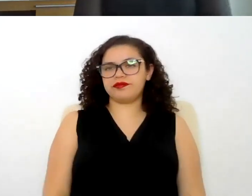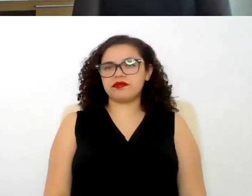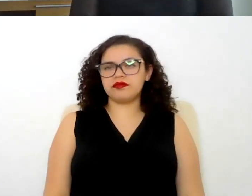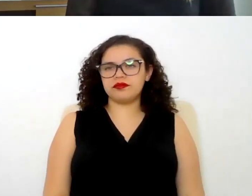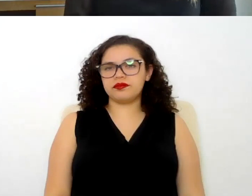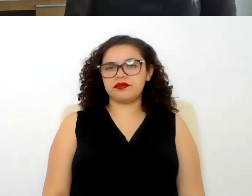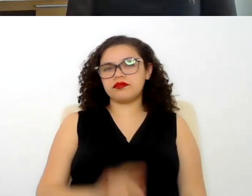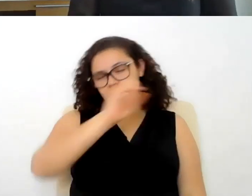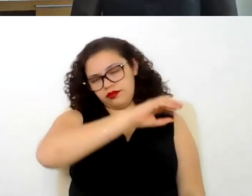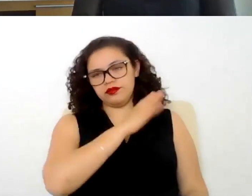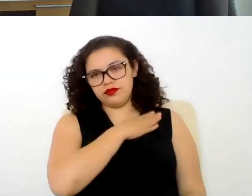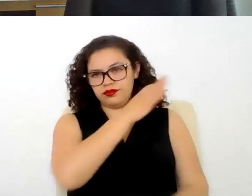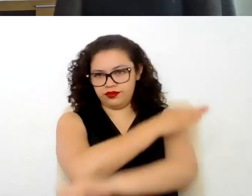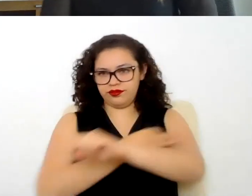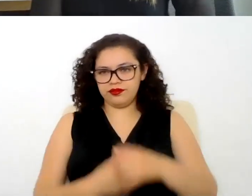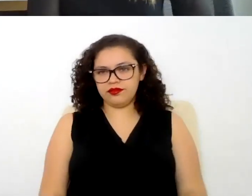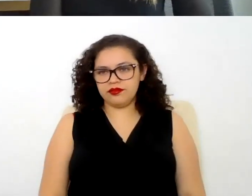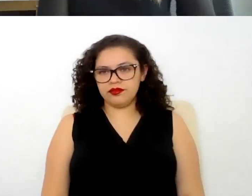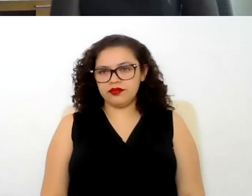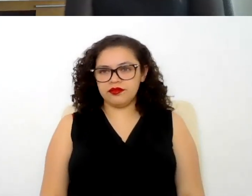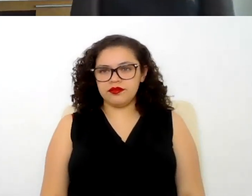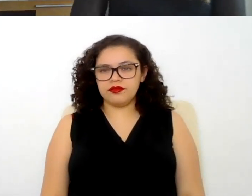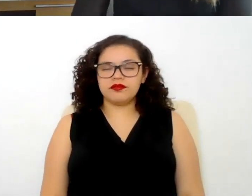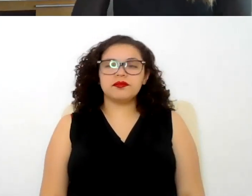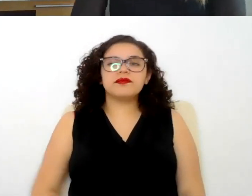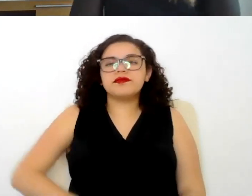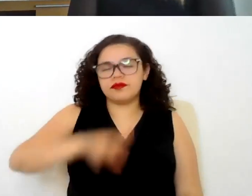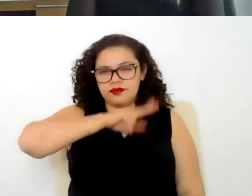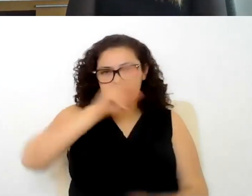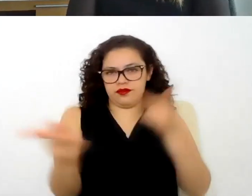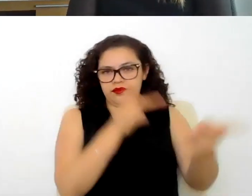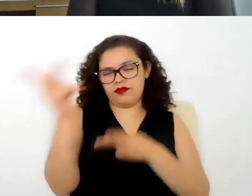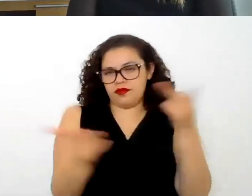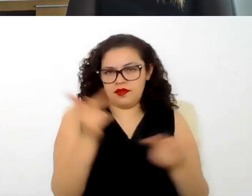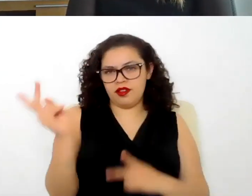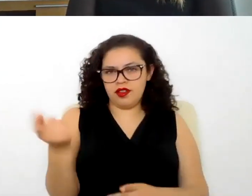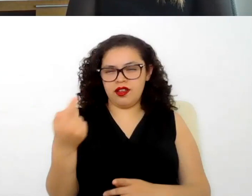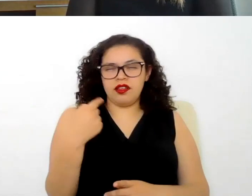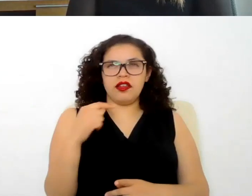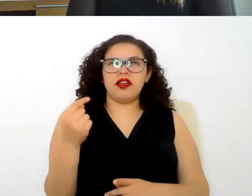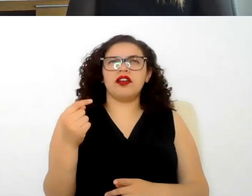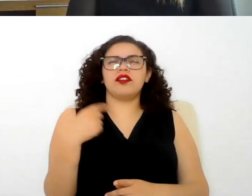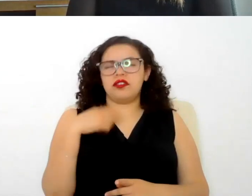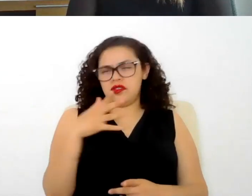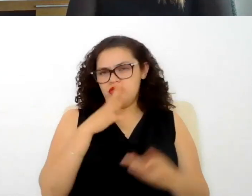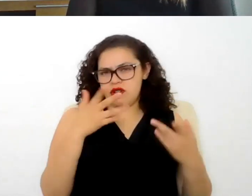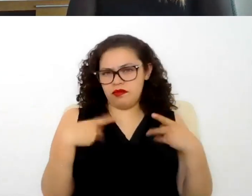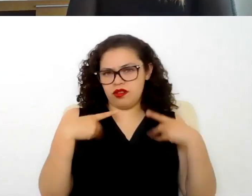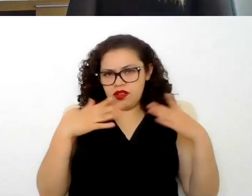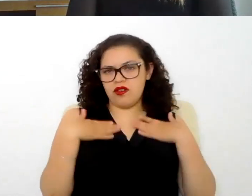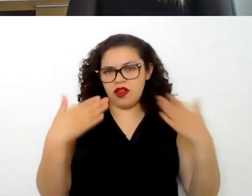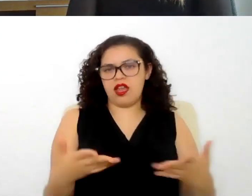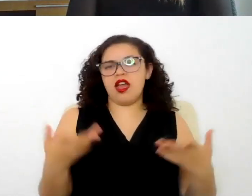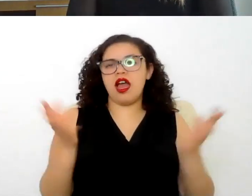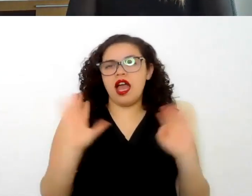Sí buenas tardes bueno mi pregunta es que hay trabajadores que son de confianza hay trabajadores que